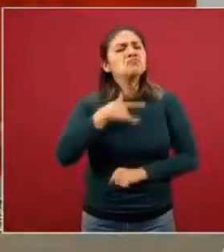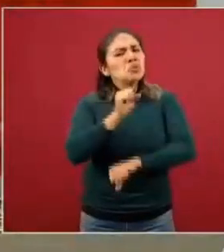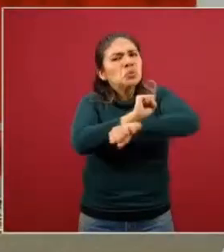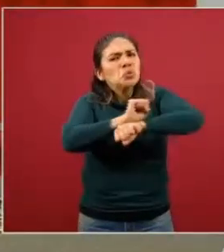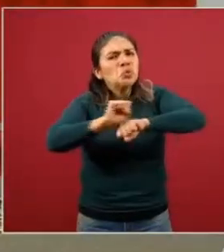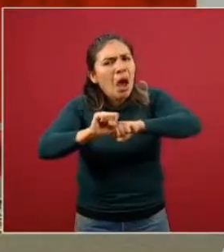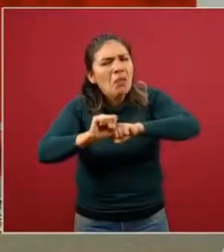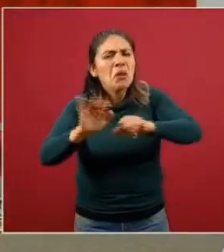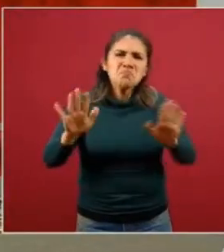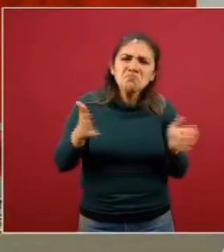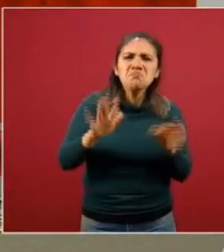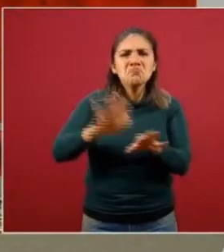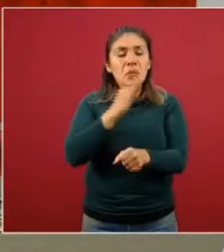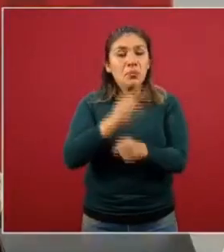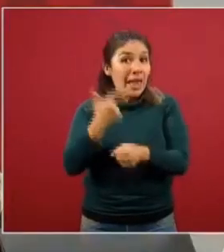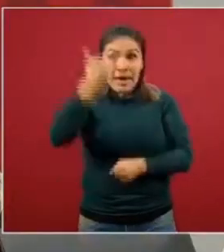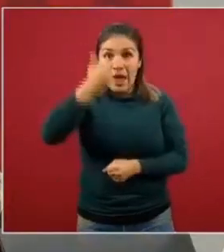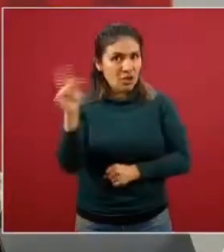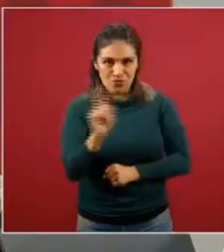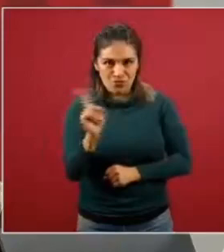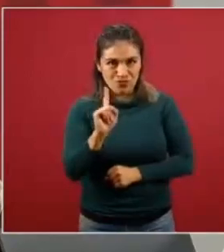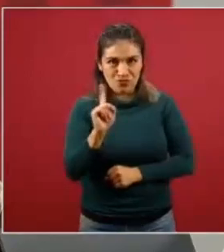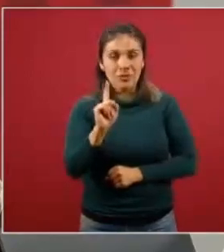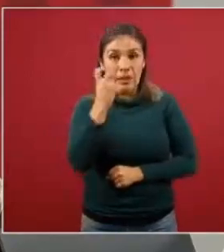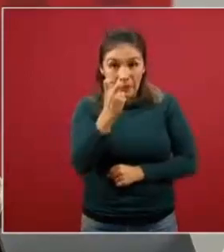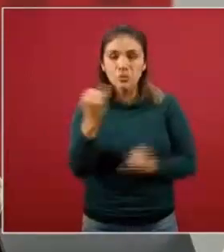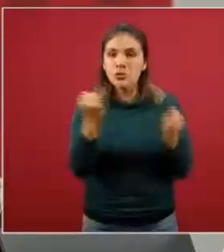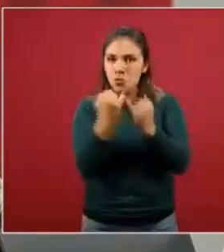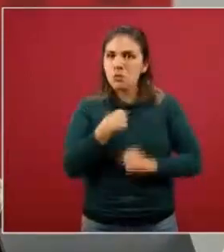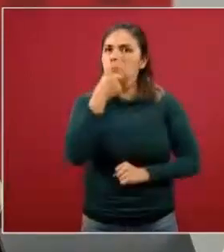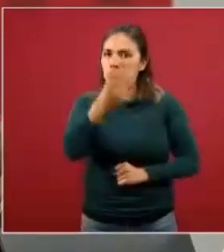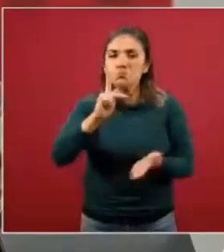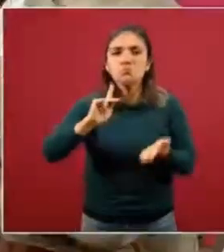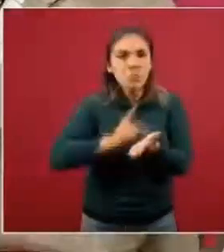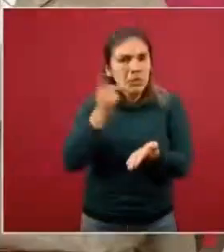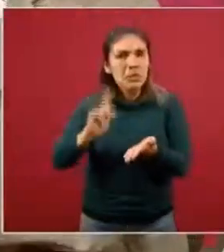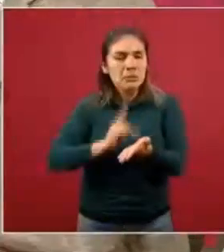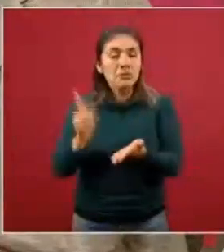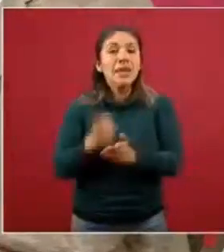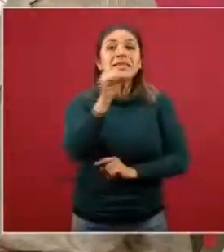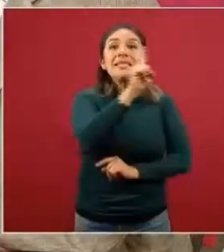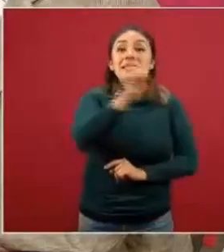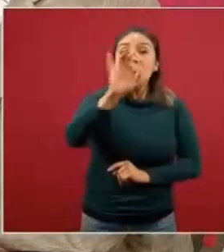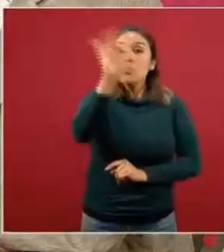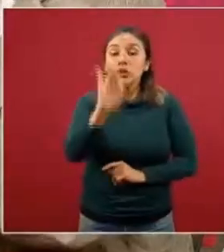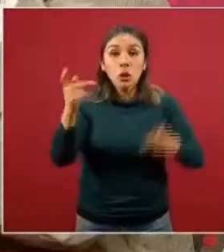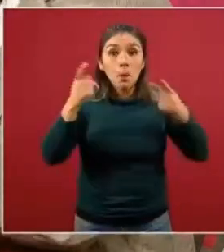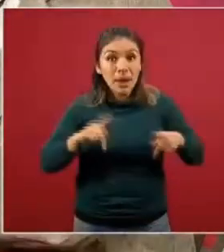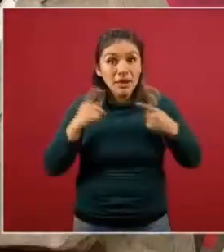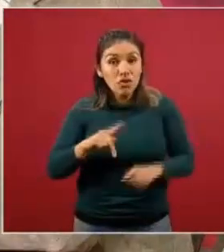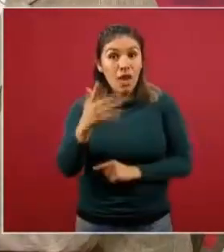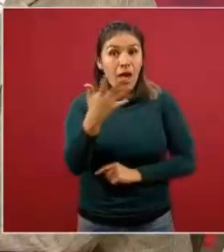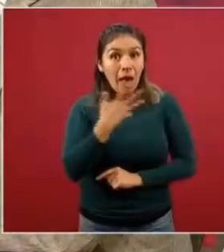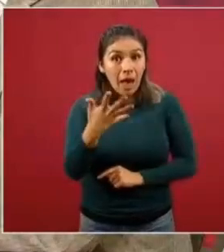siempre y cuando no sean síntomas graves. Y también hemos dicho aquí, repetidamente, el 100% de las personas que tengan